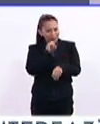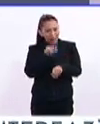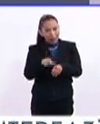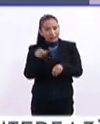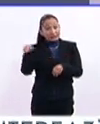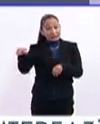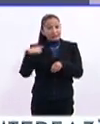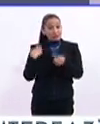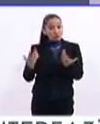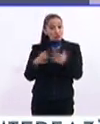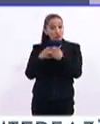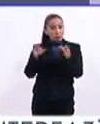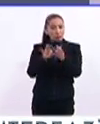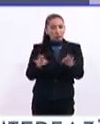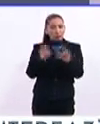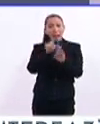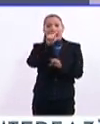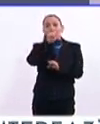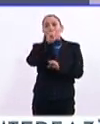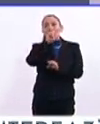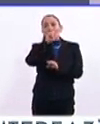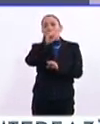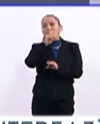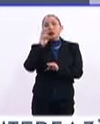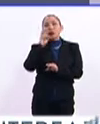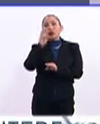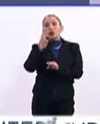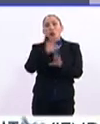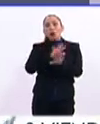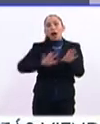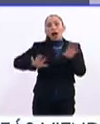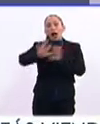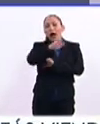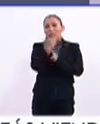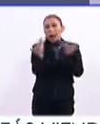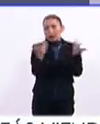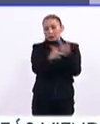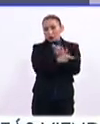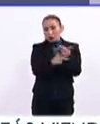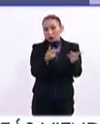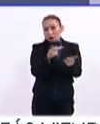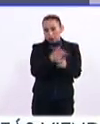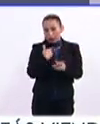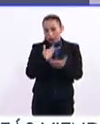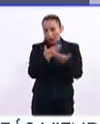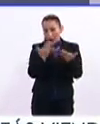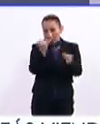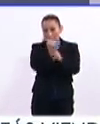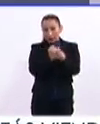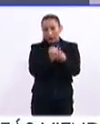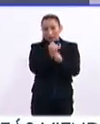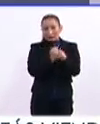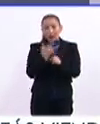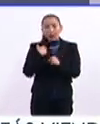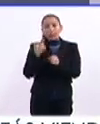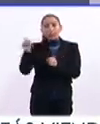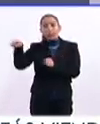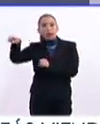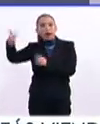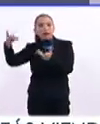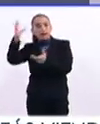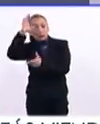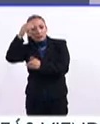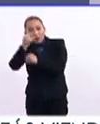mercado. Se trata del litio. Vamos a ver cuál es el contexto de su producción en la siguiente nota y por supuesto la investigación